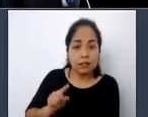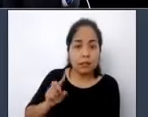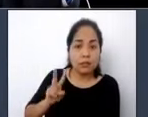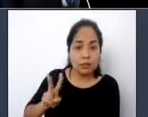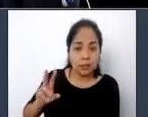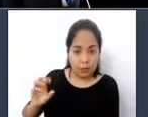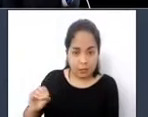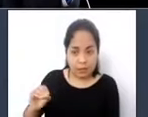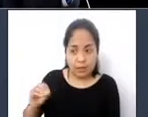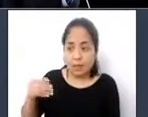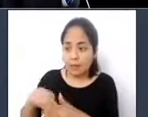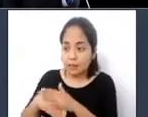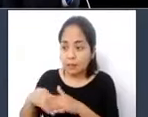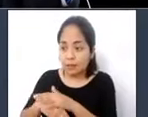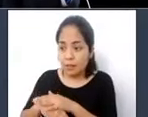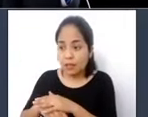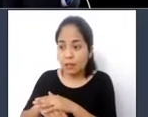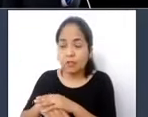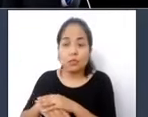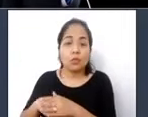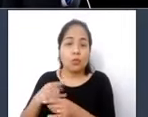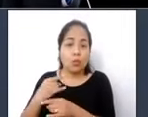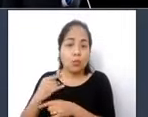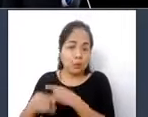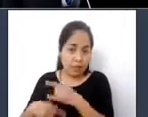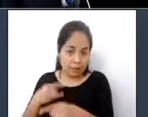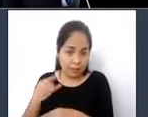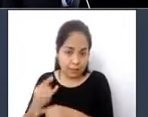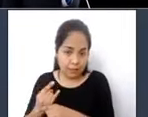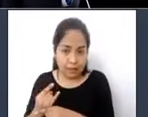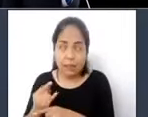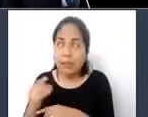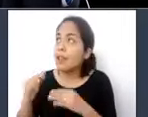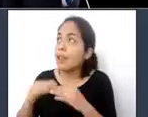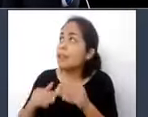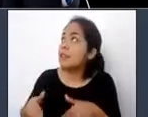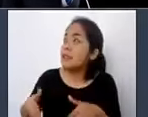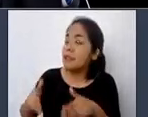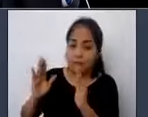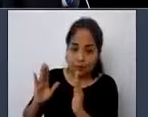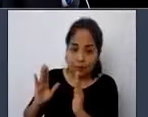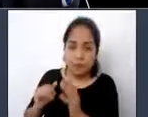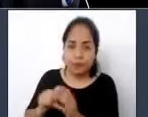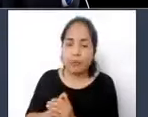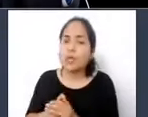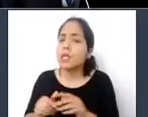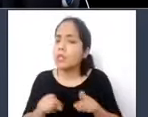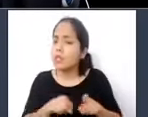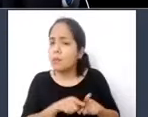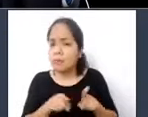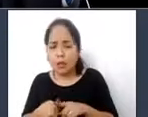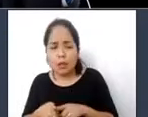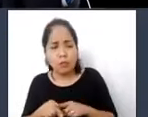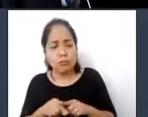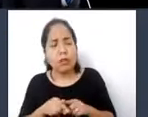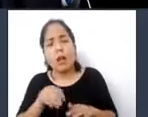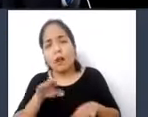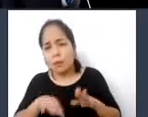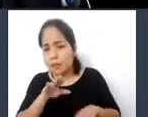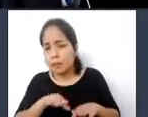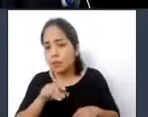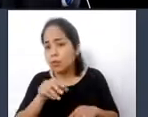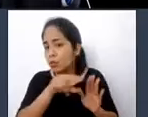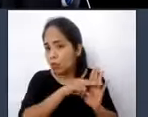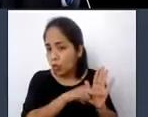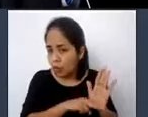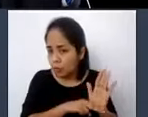en edificaciones. Y en algunos casos, es necesario también seguir normas internacionales. La